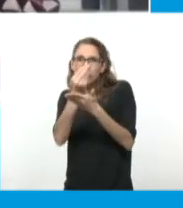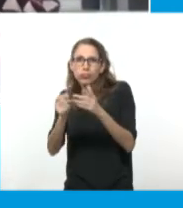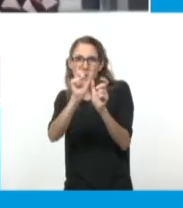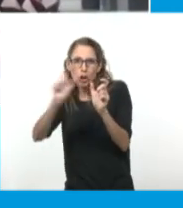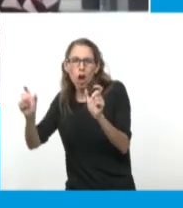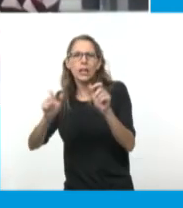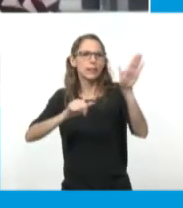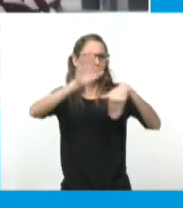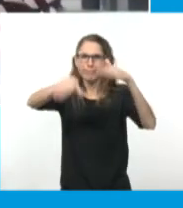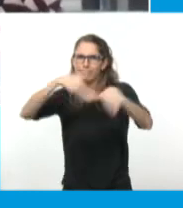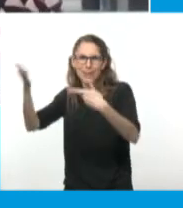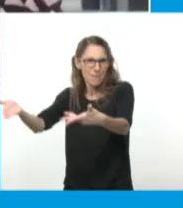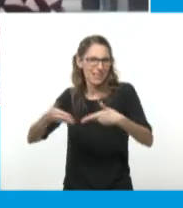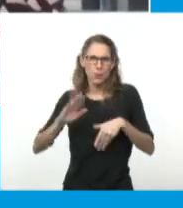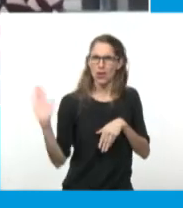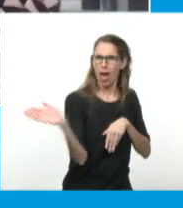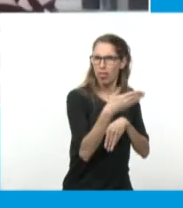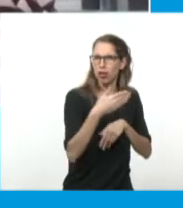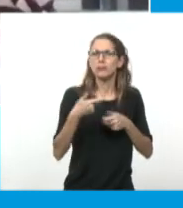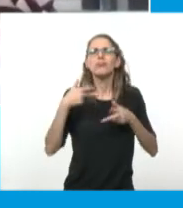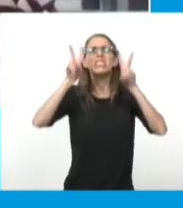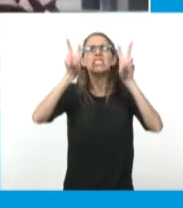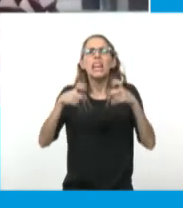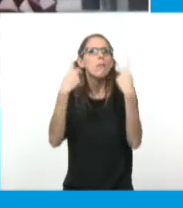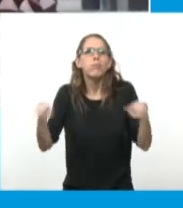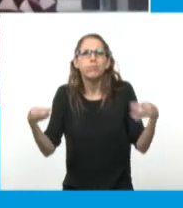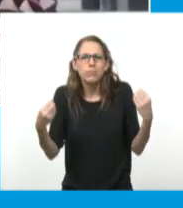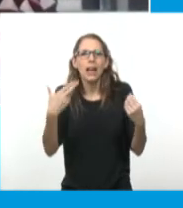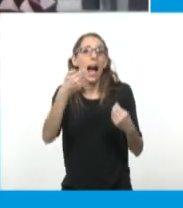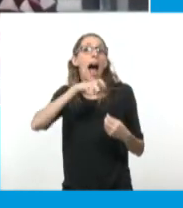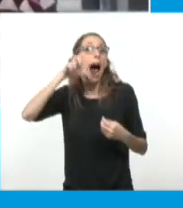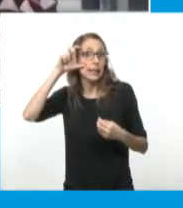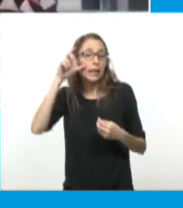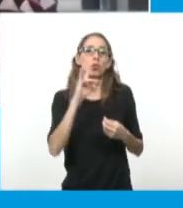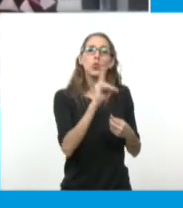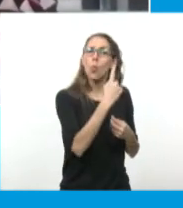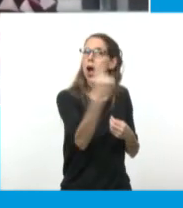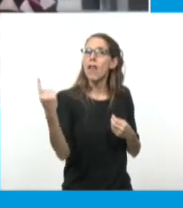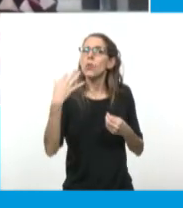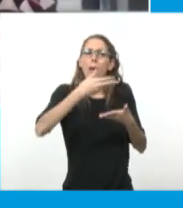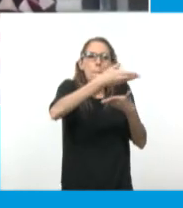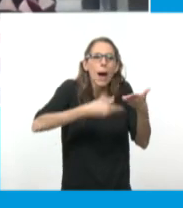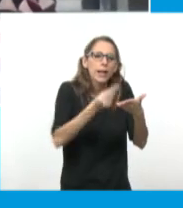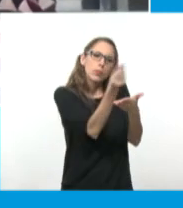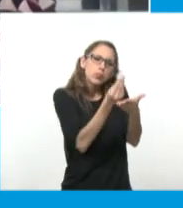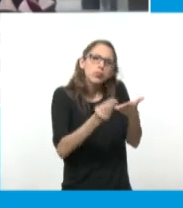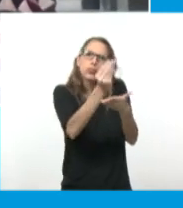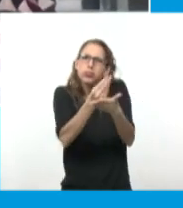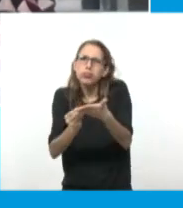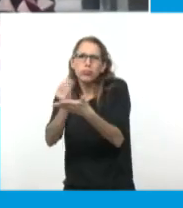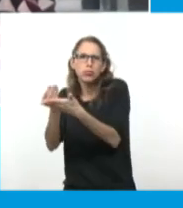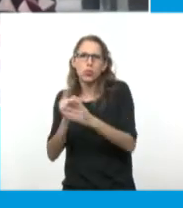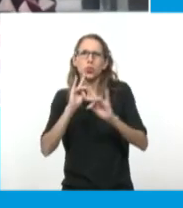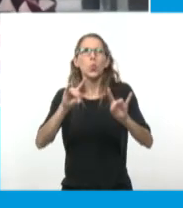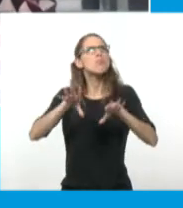que era el arte, y les dijimos que elaboren una página. Entonces, no sé cuántas mujeres mandaron,